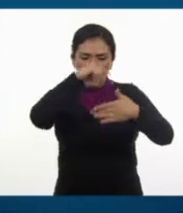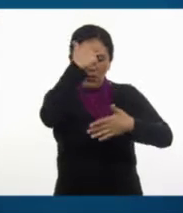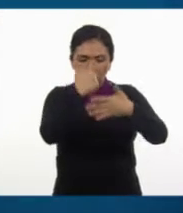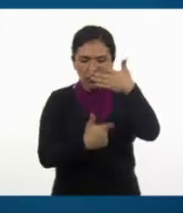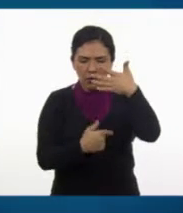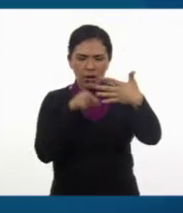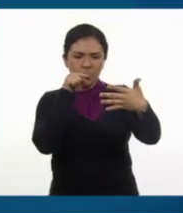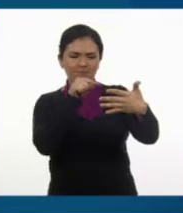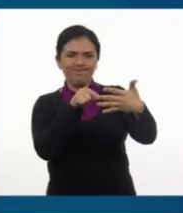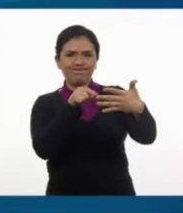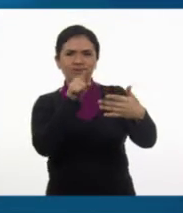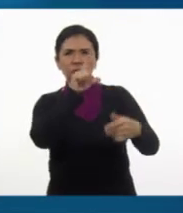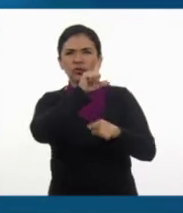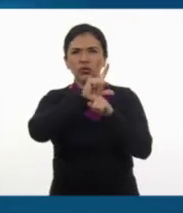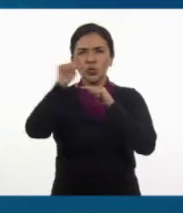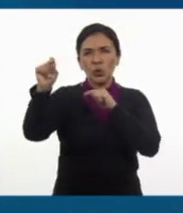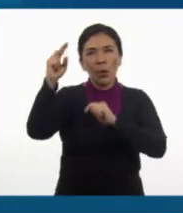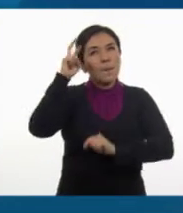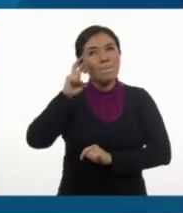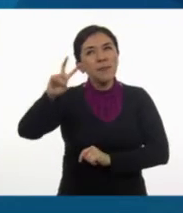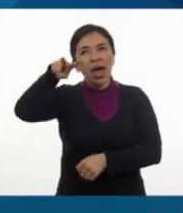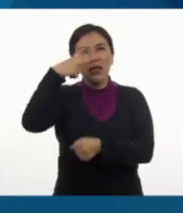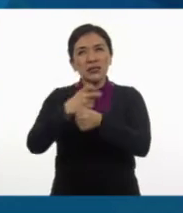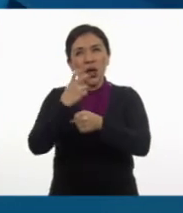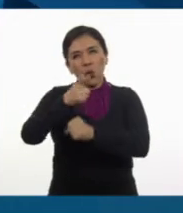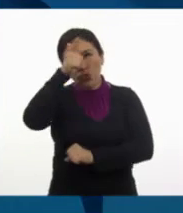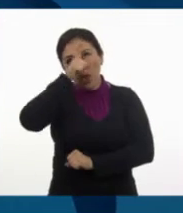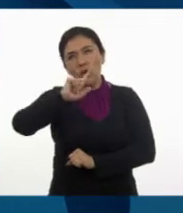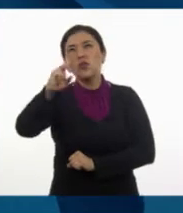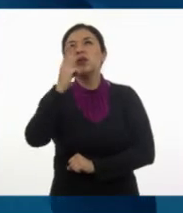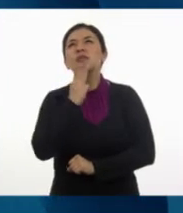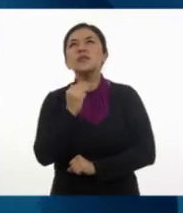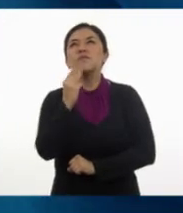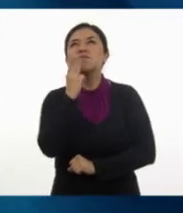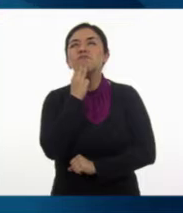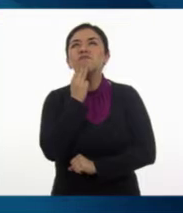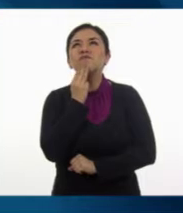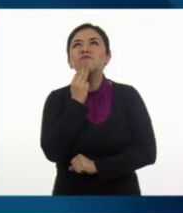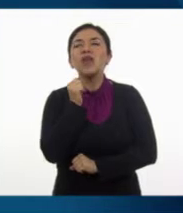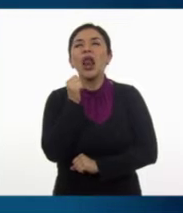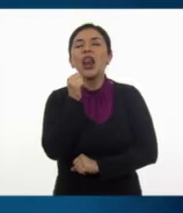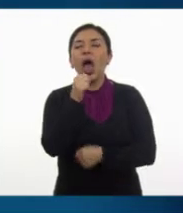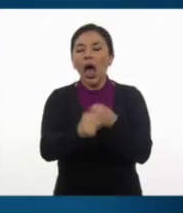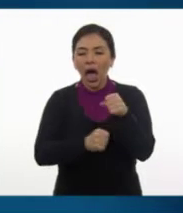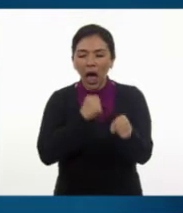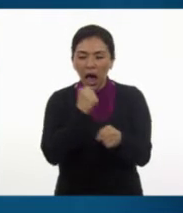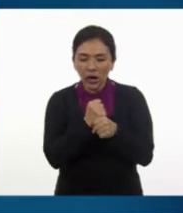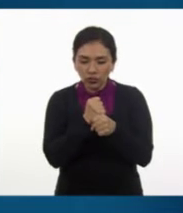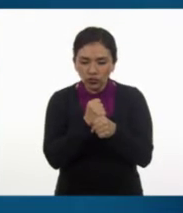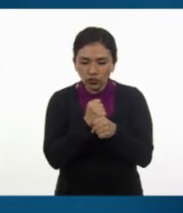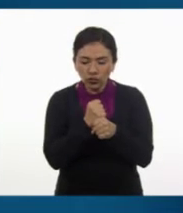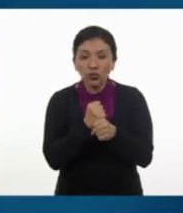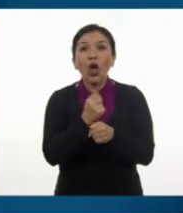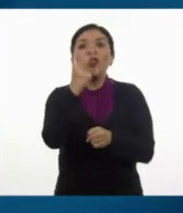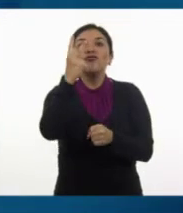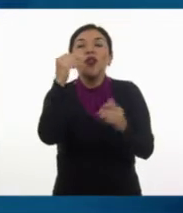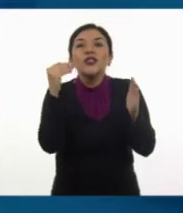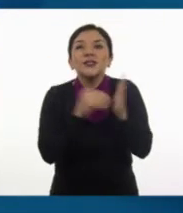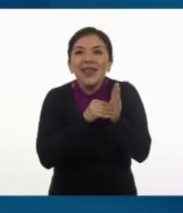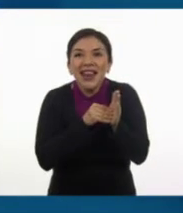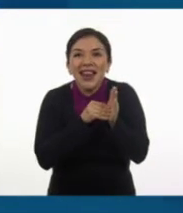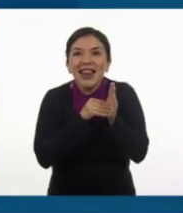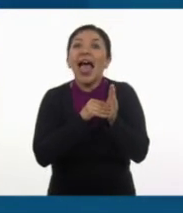se fueron a su segunda luna de miel en el año dos mil.